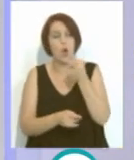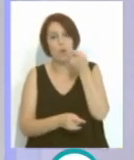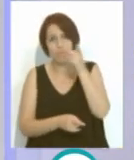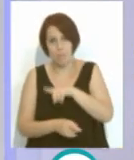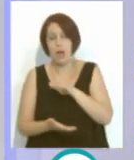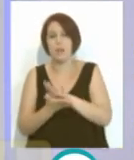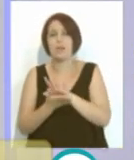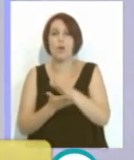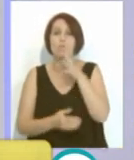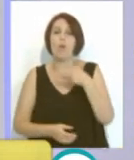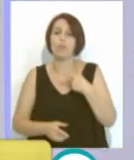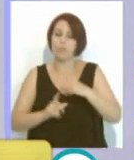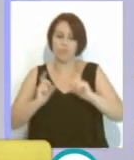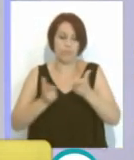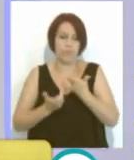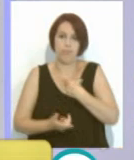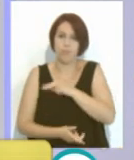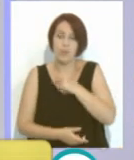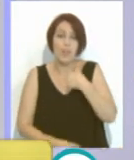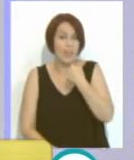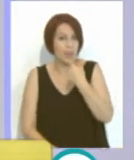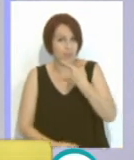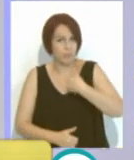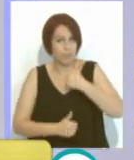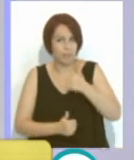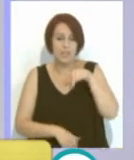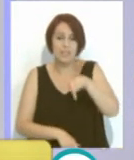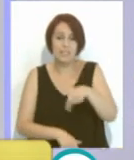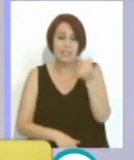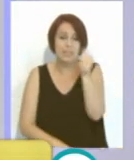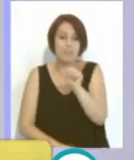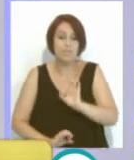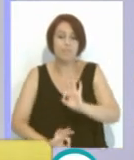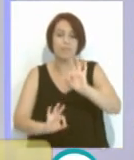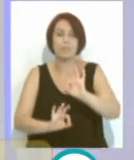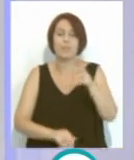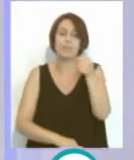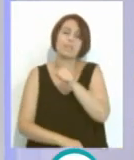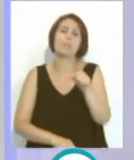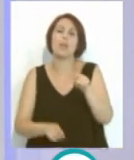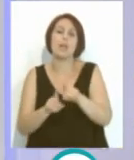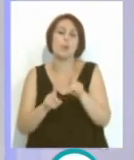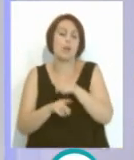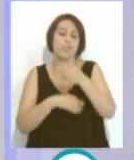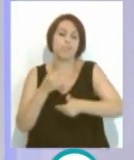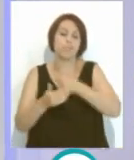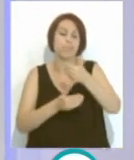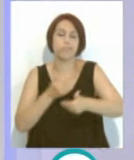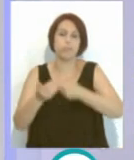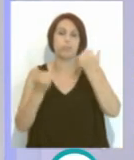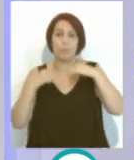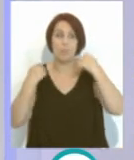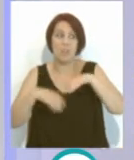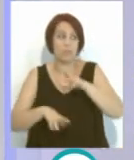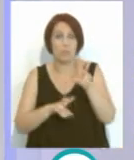afortunadamente, porque la plantilla se lo ha ganado, pero como tú bien dices, especialmente esta semana está siendo de trámite las sesiones de entrenamiento, porque apenas